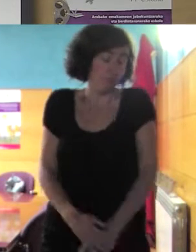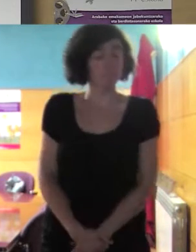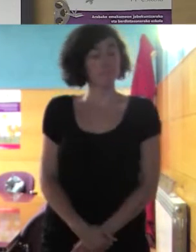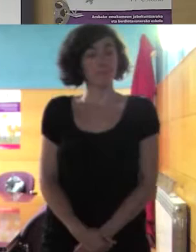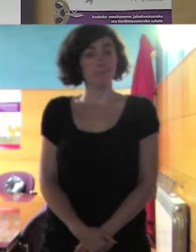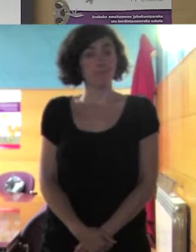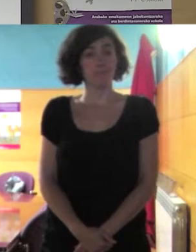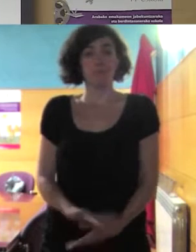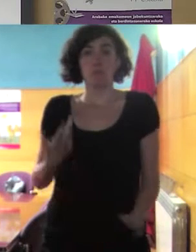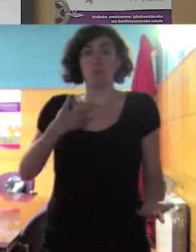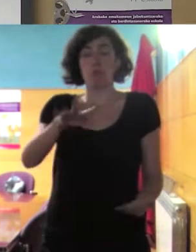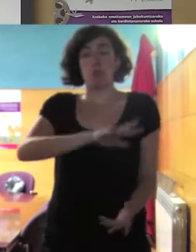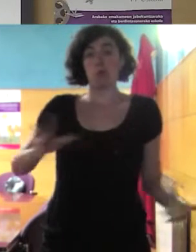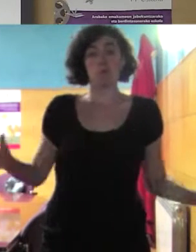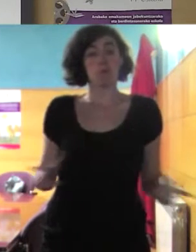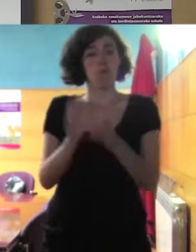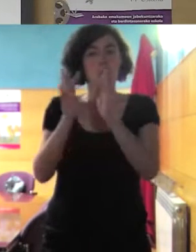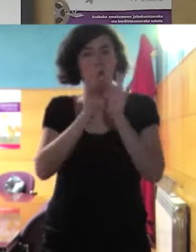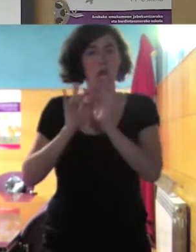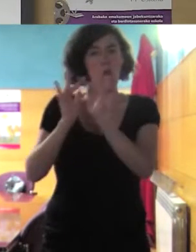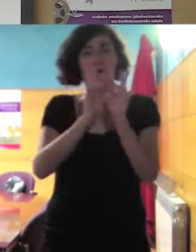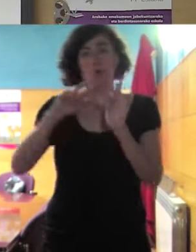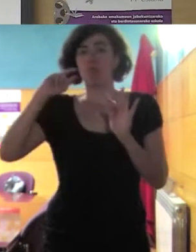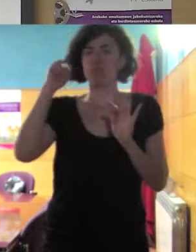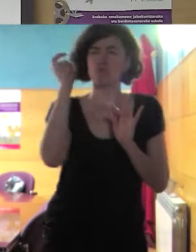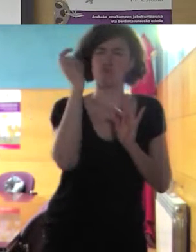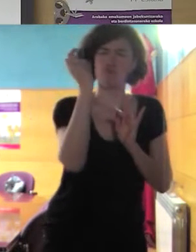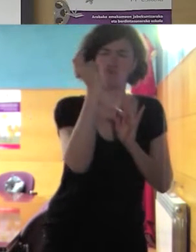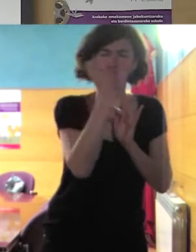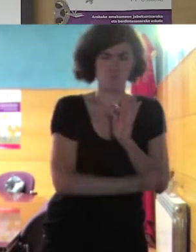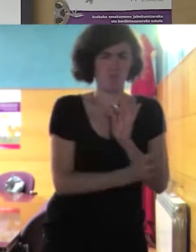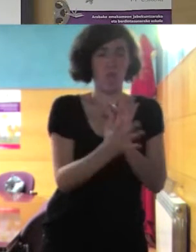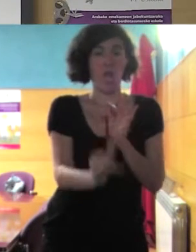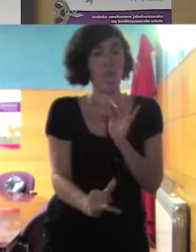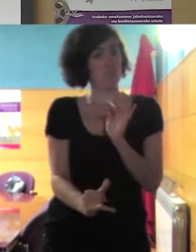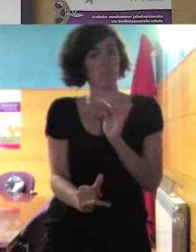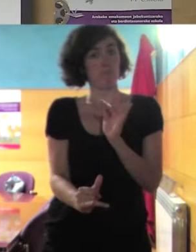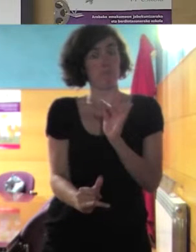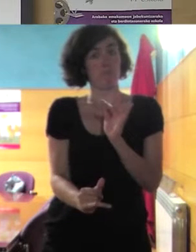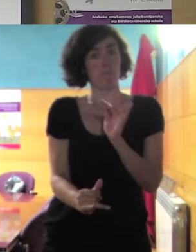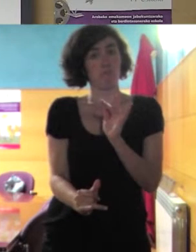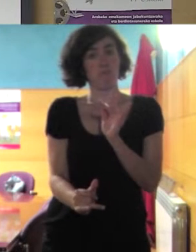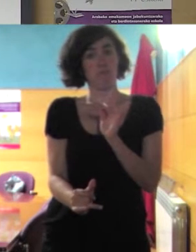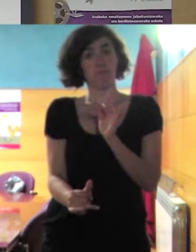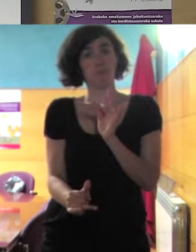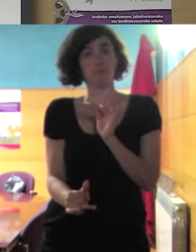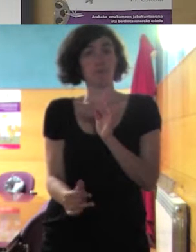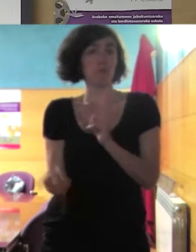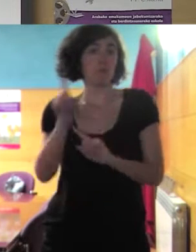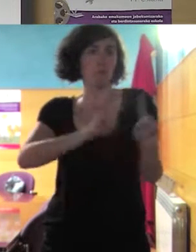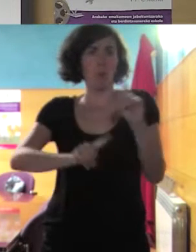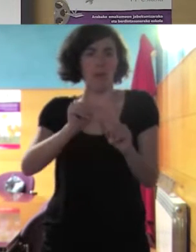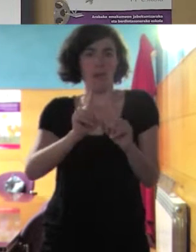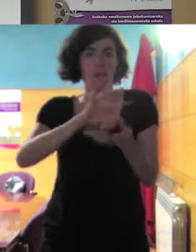ser así es un lugar social donde hay diversidad de muchos tipos en muchos aspectos y está bien que sea conflictivo